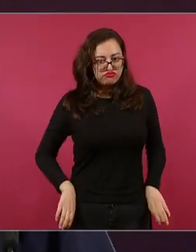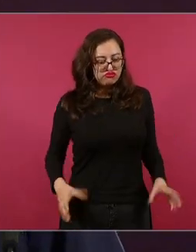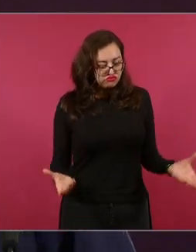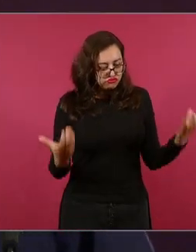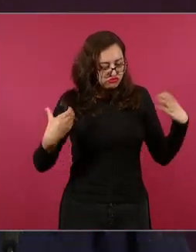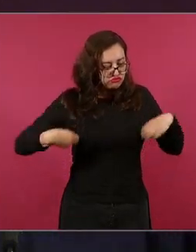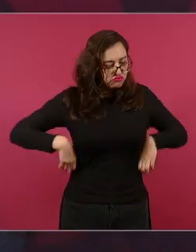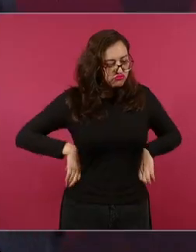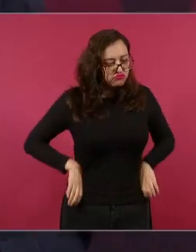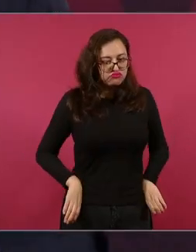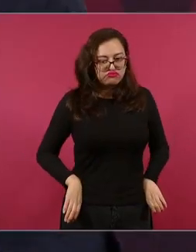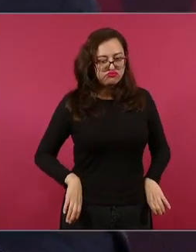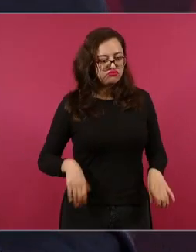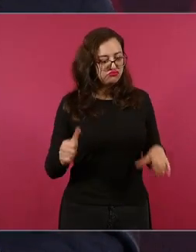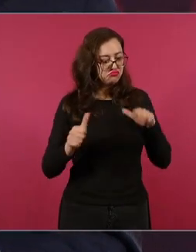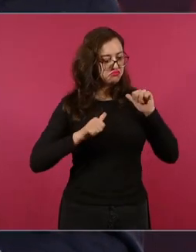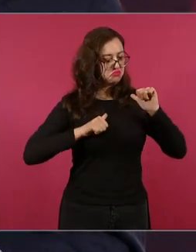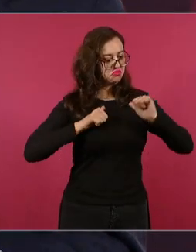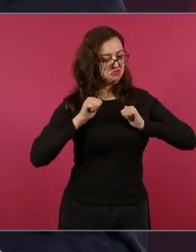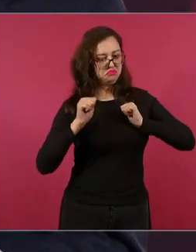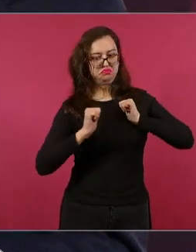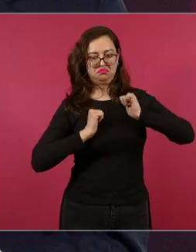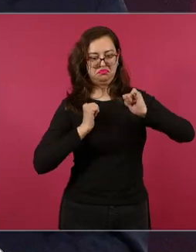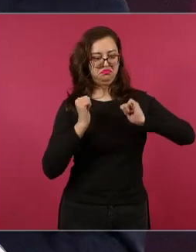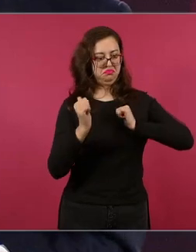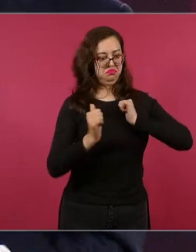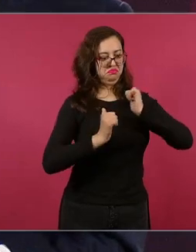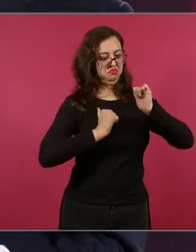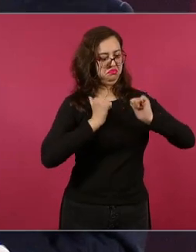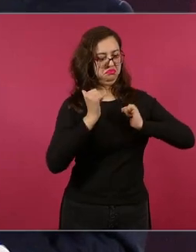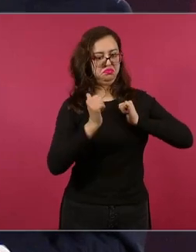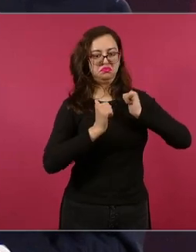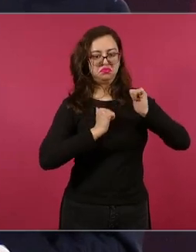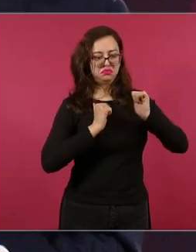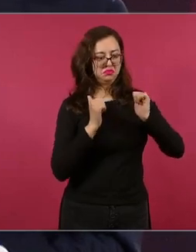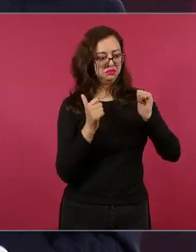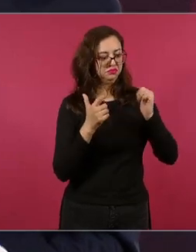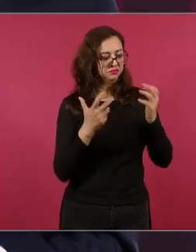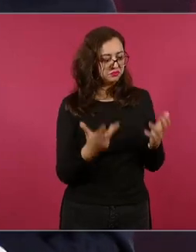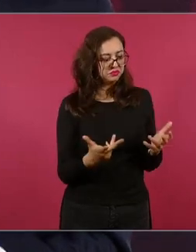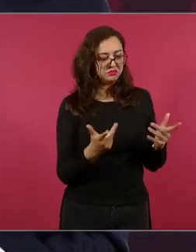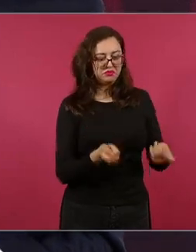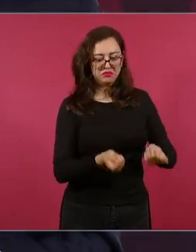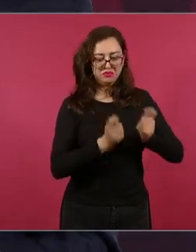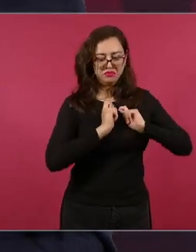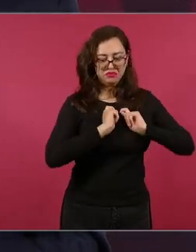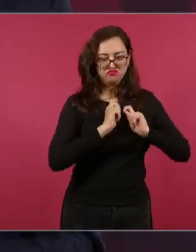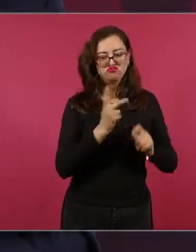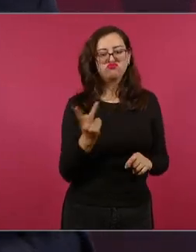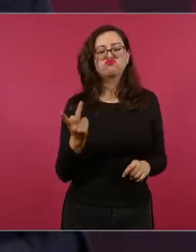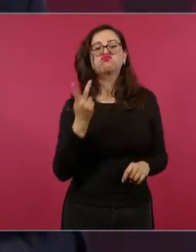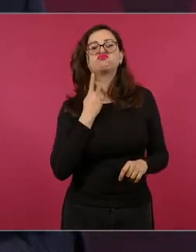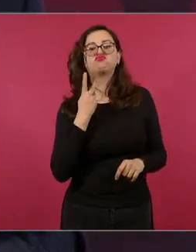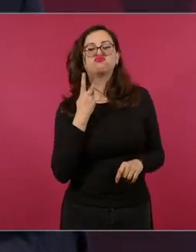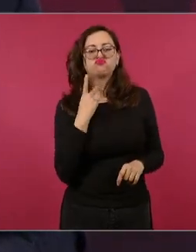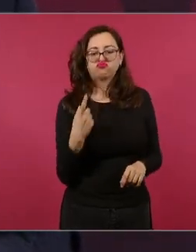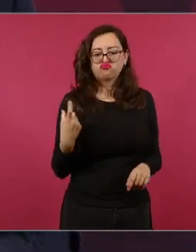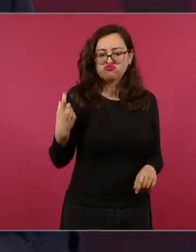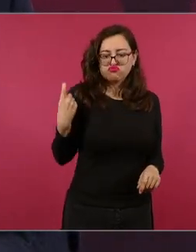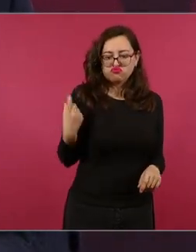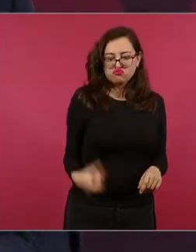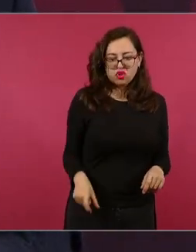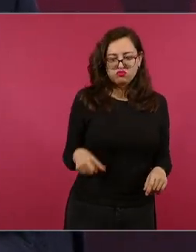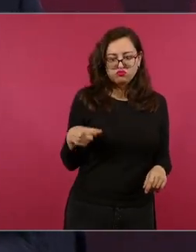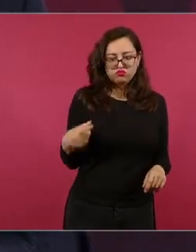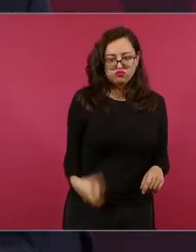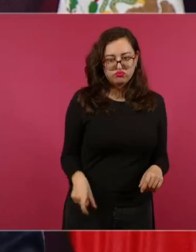y de oportunismo y de irse encaramando en cargos públicos para hacerse grandes con la